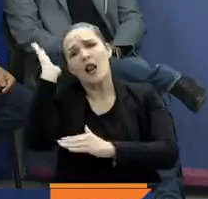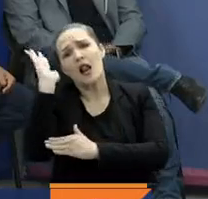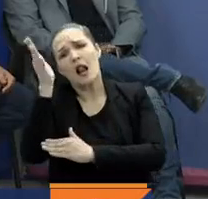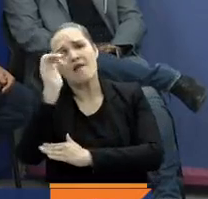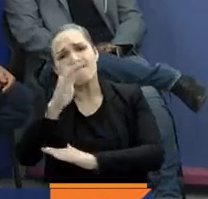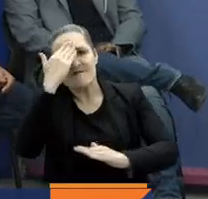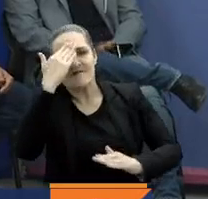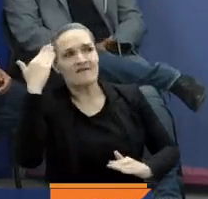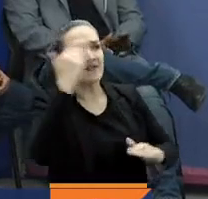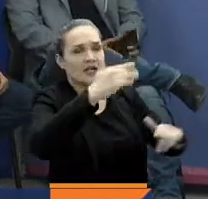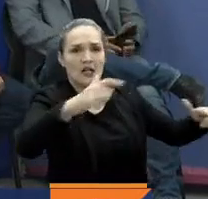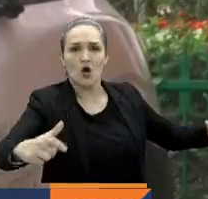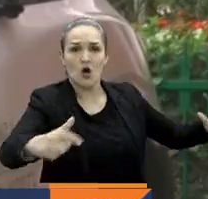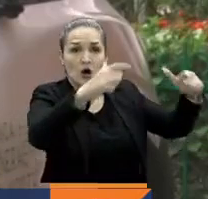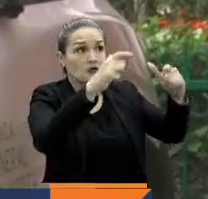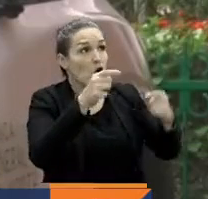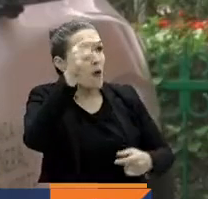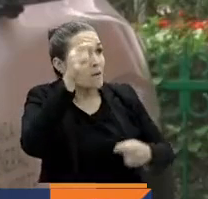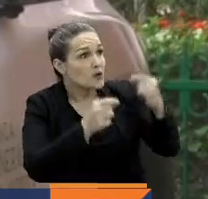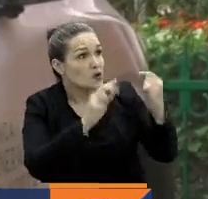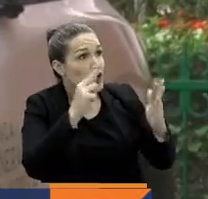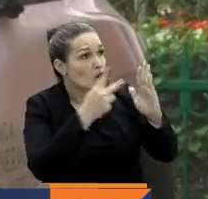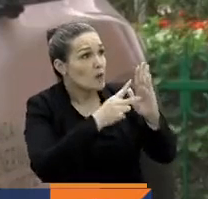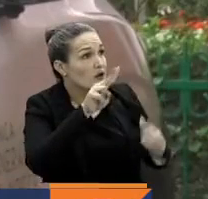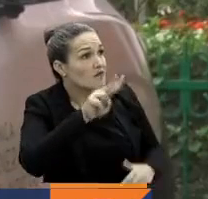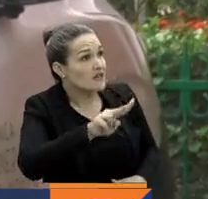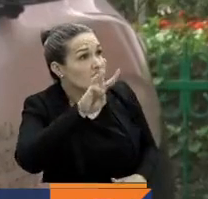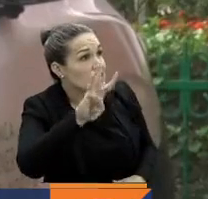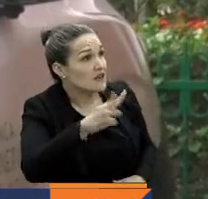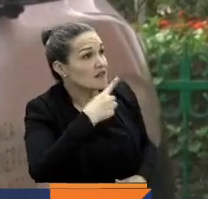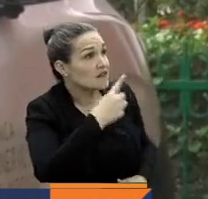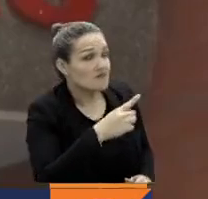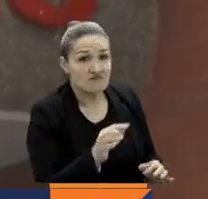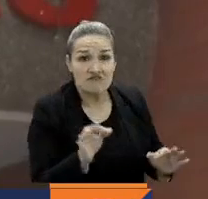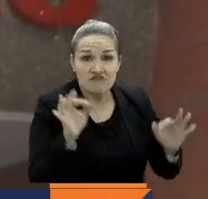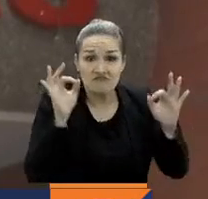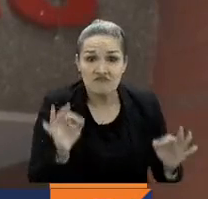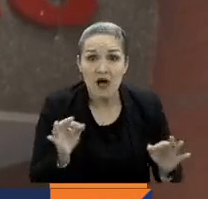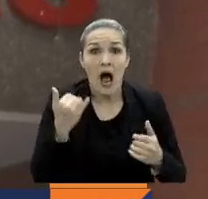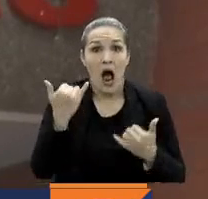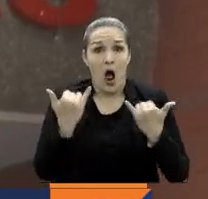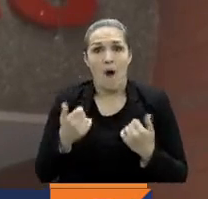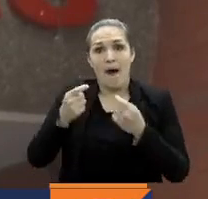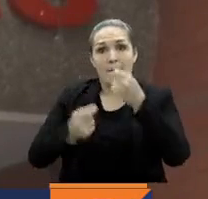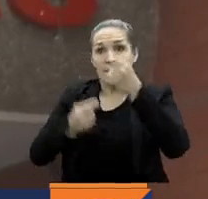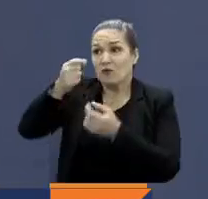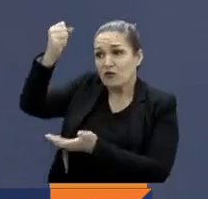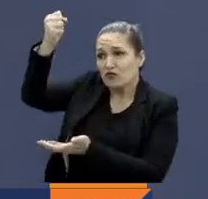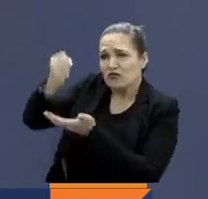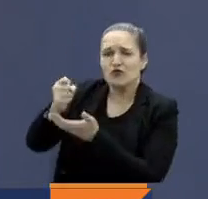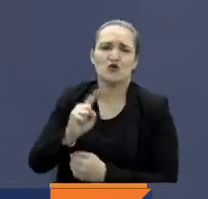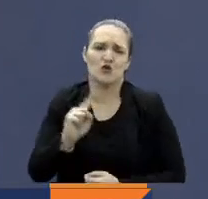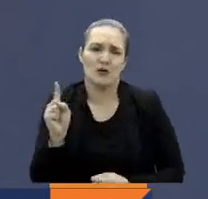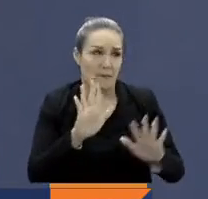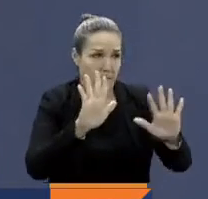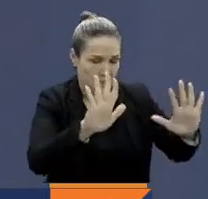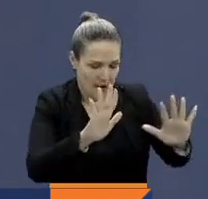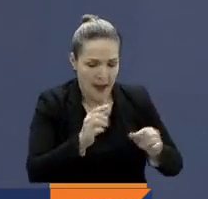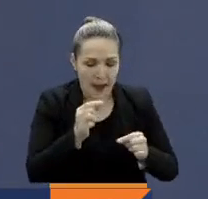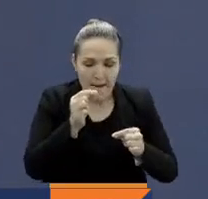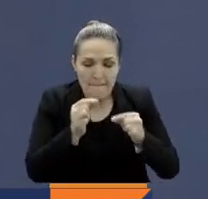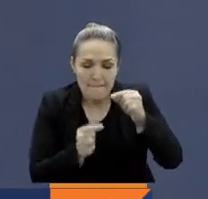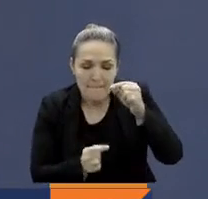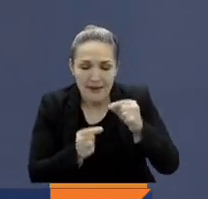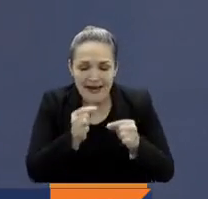el presupuesto del sector para el 2023, la ministra dijo que no es cierto haya bajado el presupuesto para la salud. Se aumentaría el presupuesto a